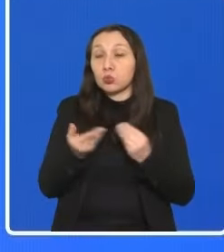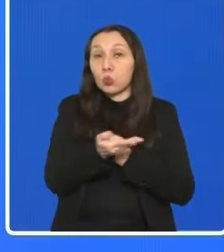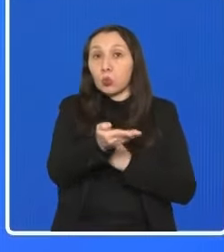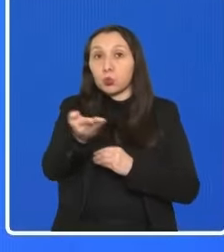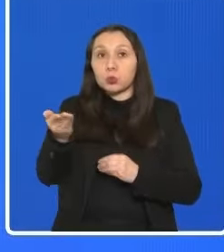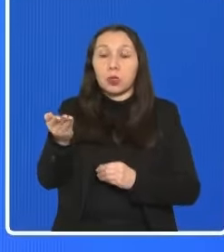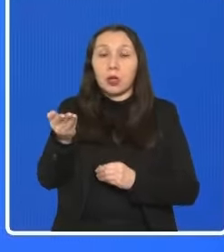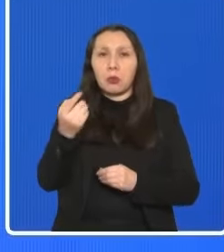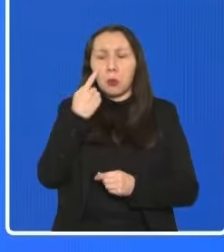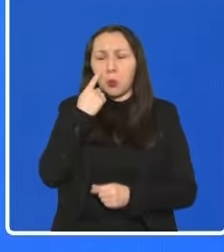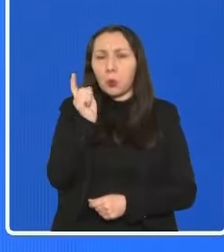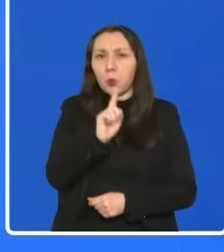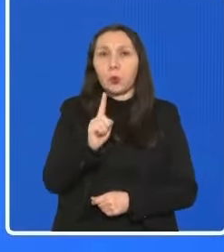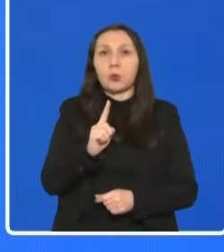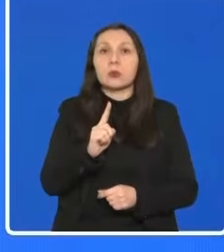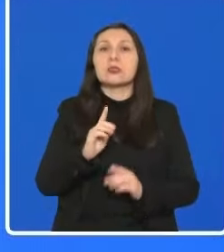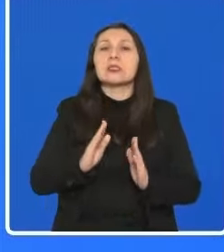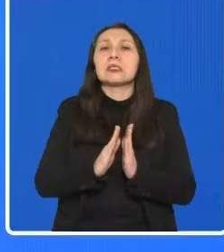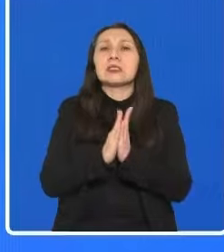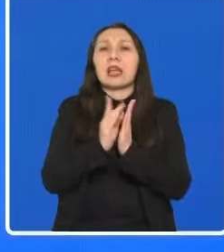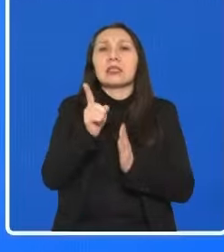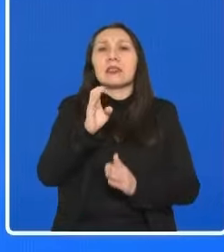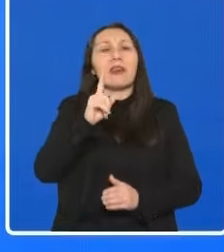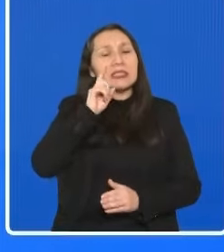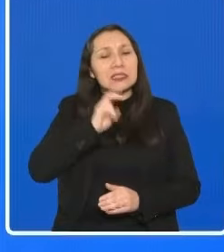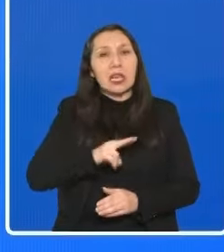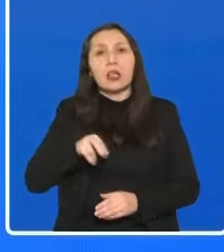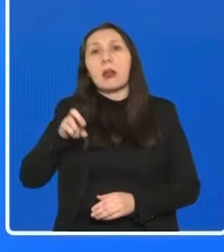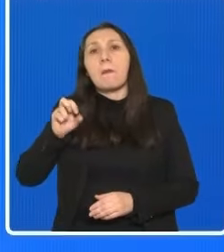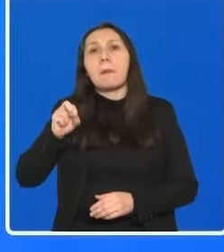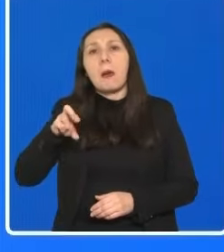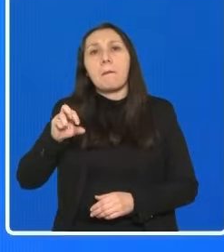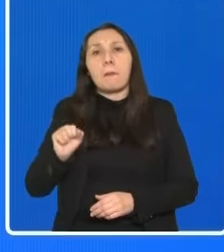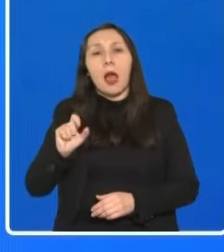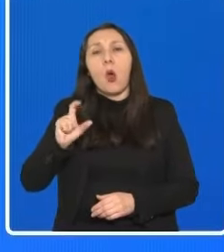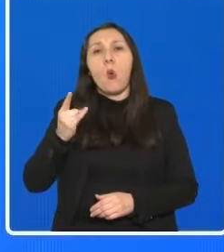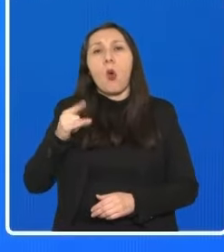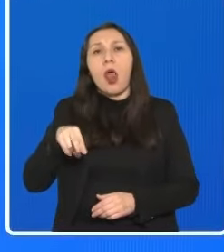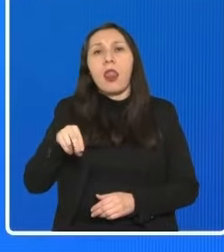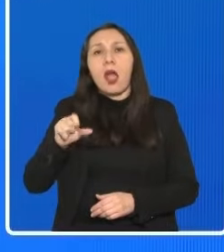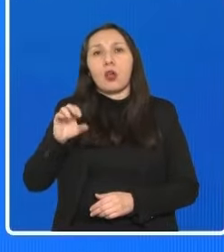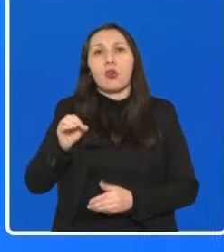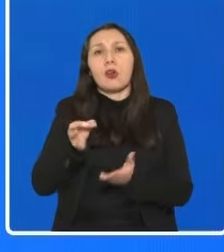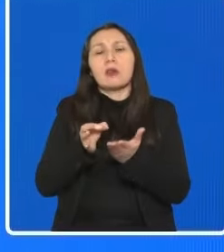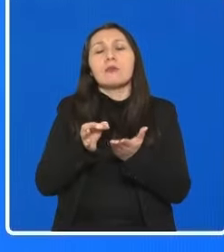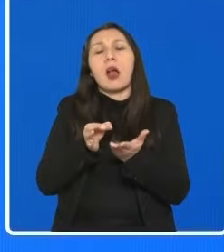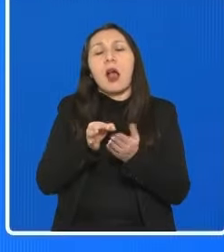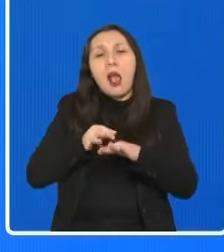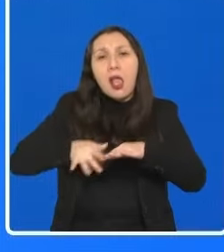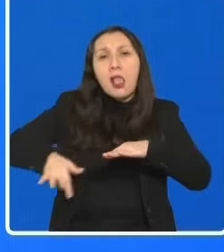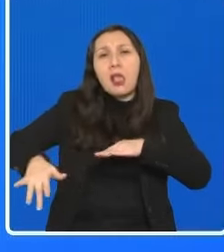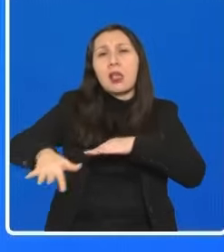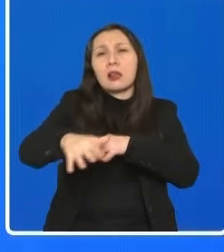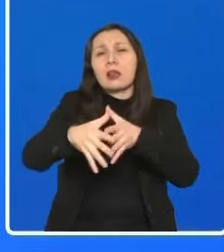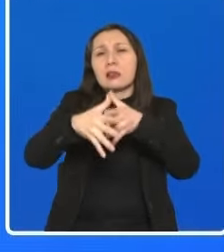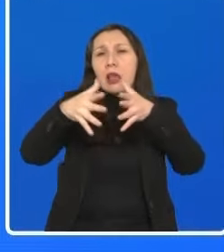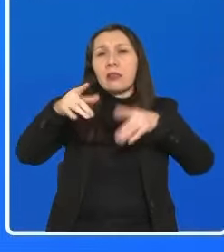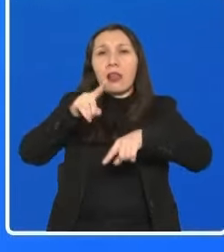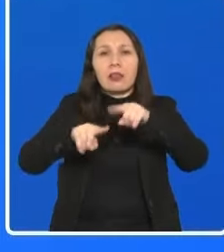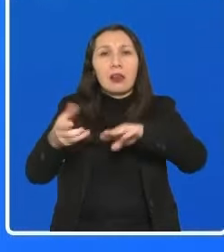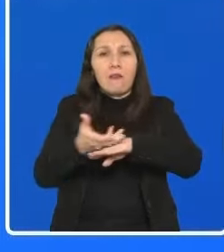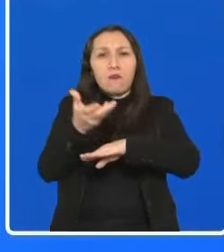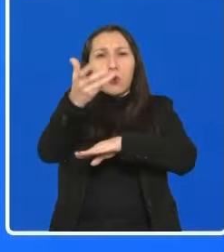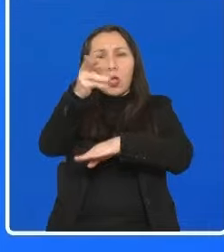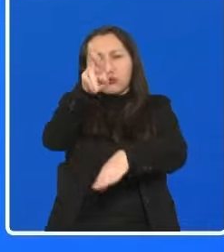no conocen San Sebastián o Pampa Guanaco, que están en la isla grande de Tierra del Fuego. Son pequeños